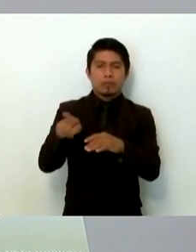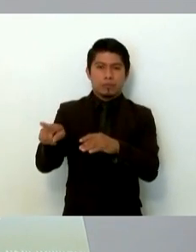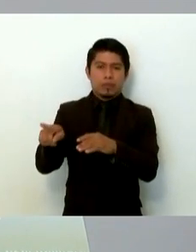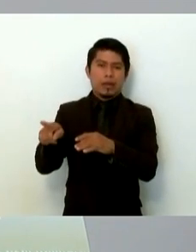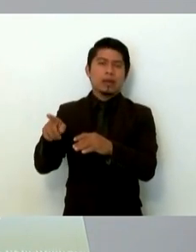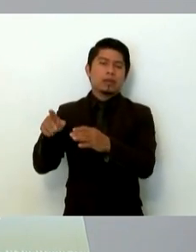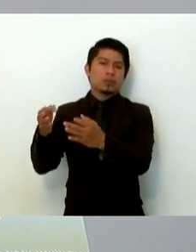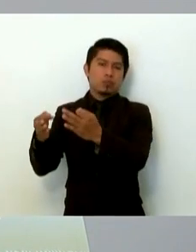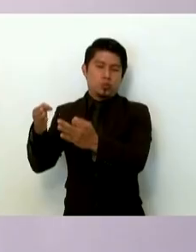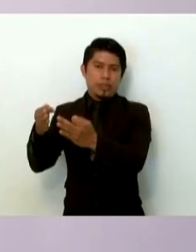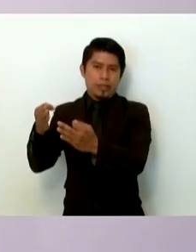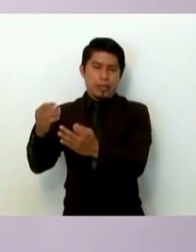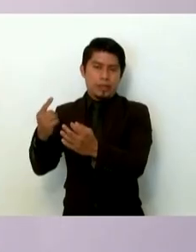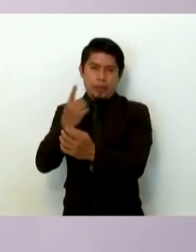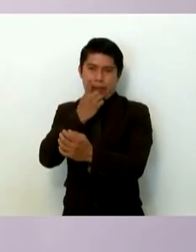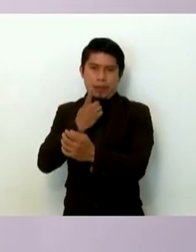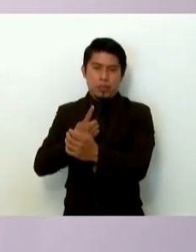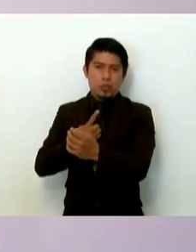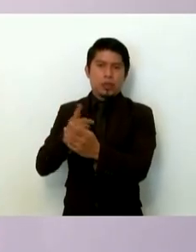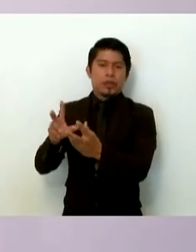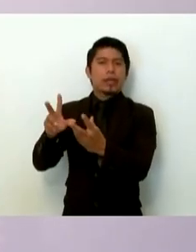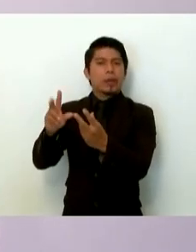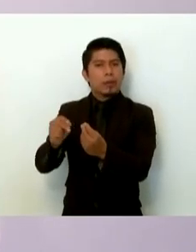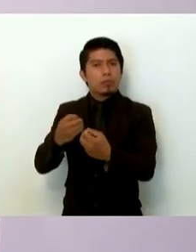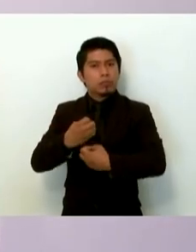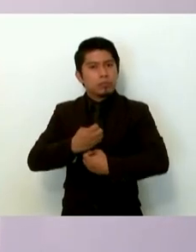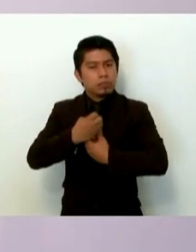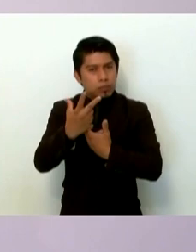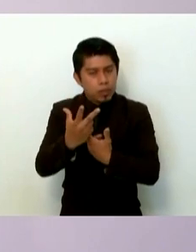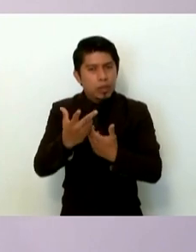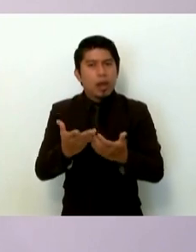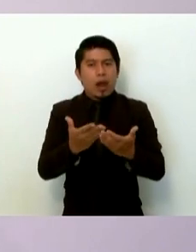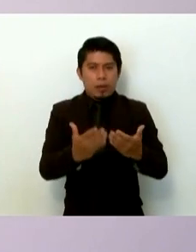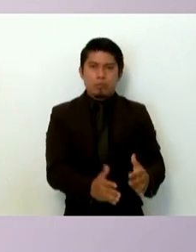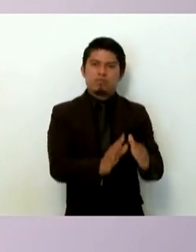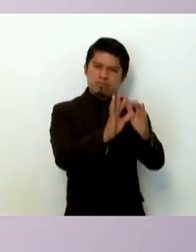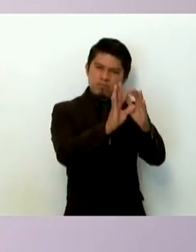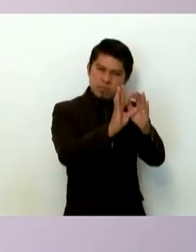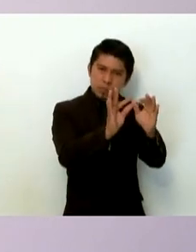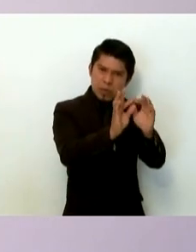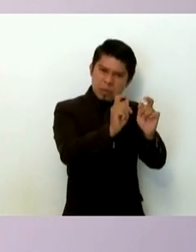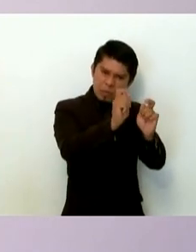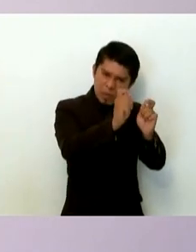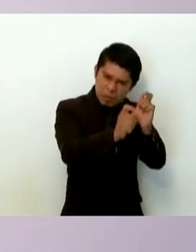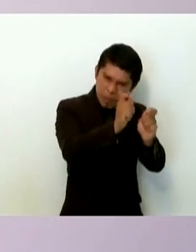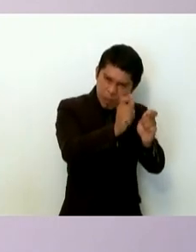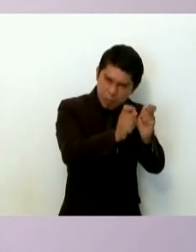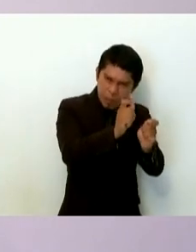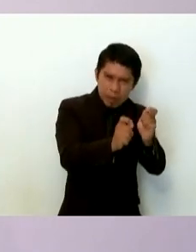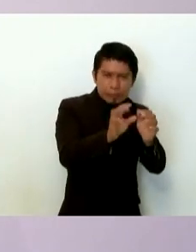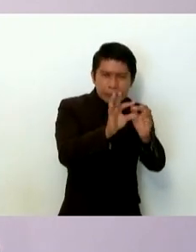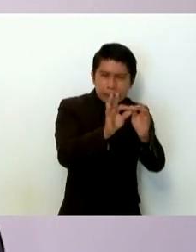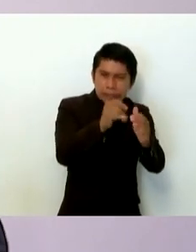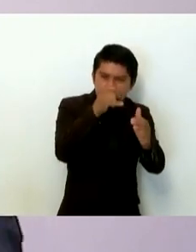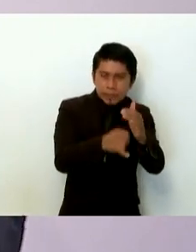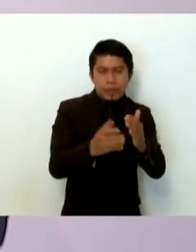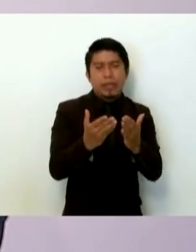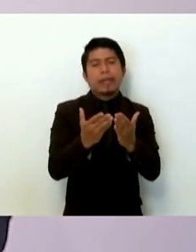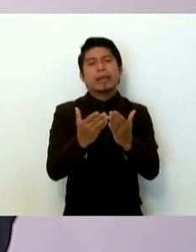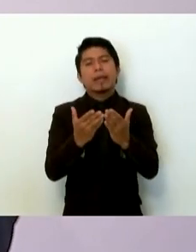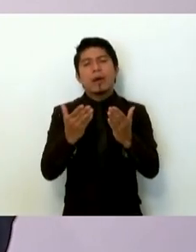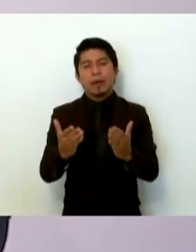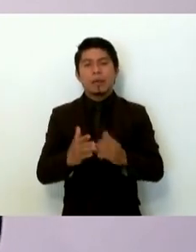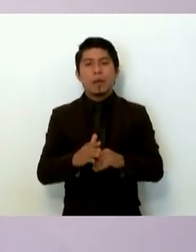de la Autoridad Judicial de hacer afirmaciones, con mucho detalle el contenido del mismo. Vamos a ver